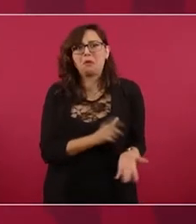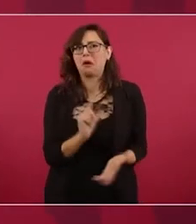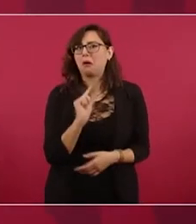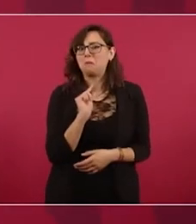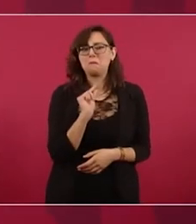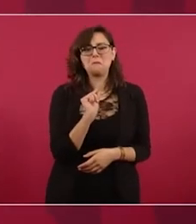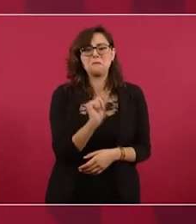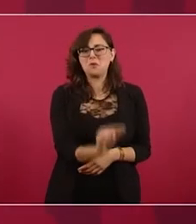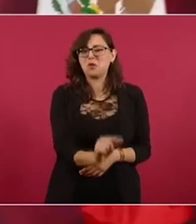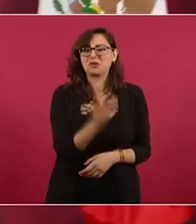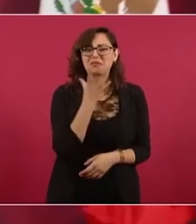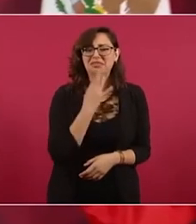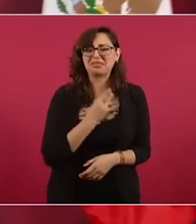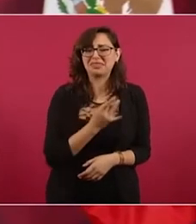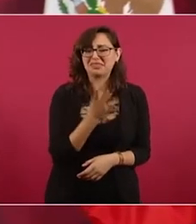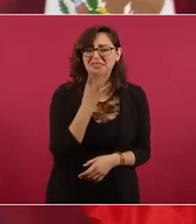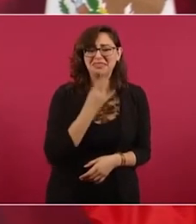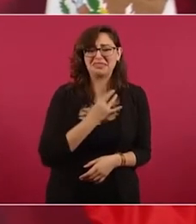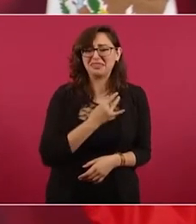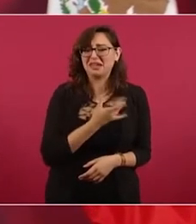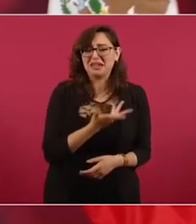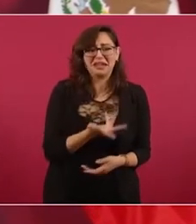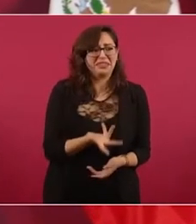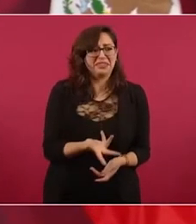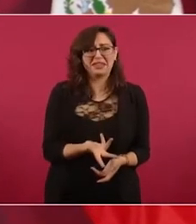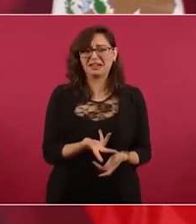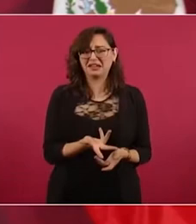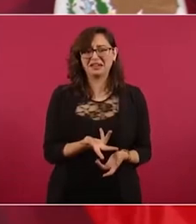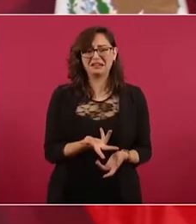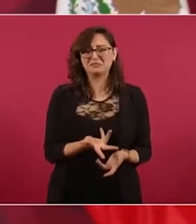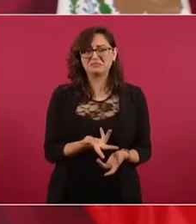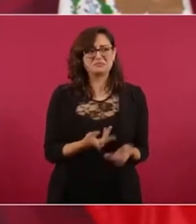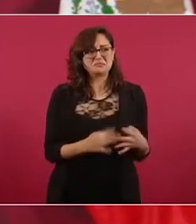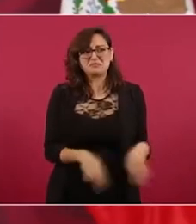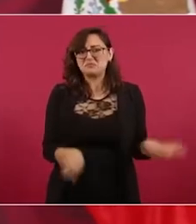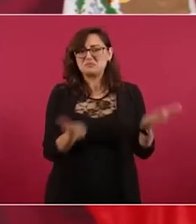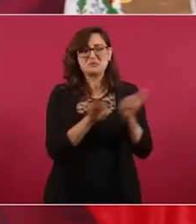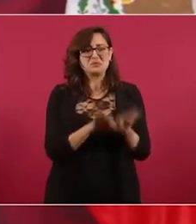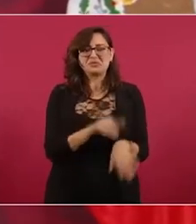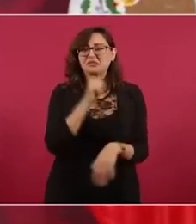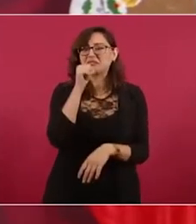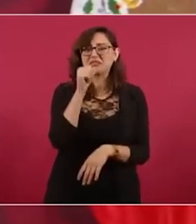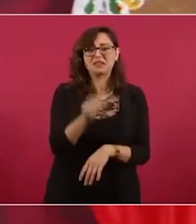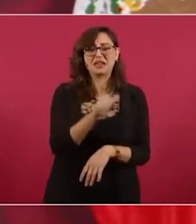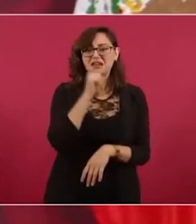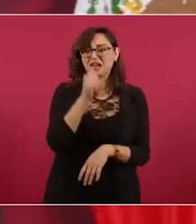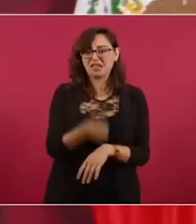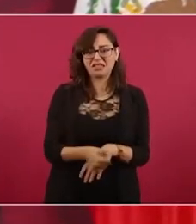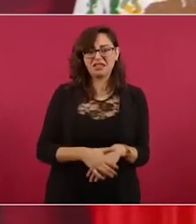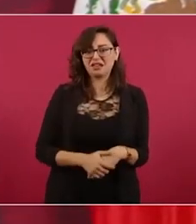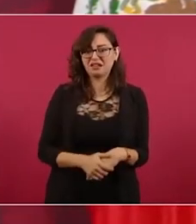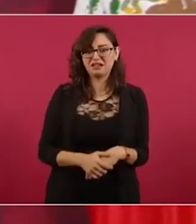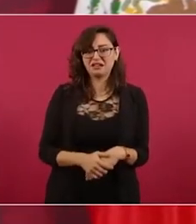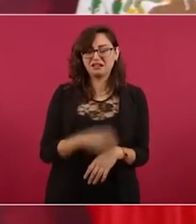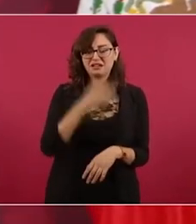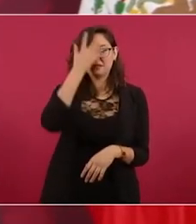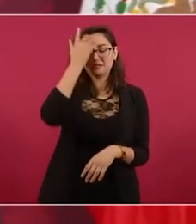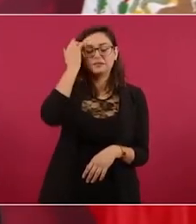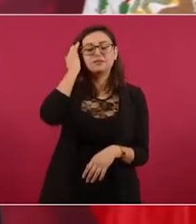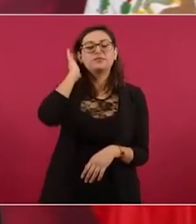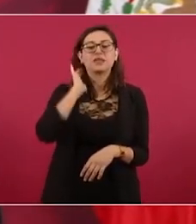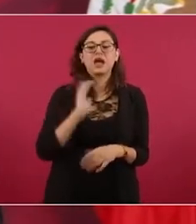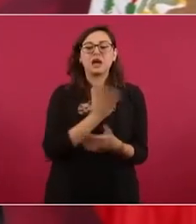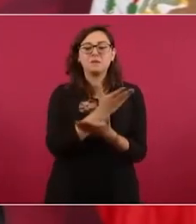la importancia del ahorro económico además lo del